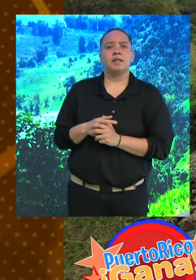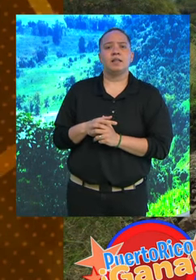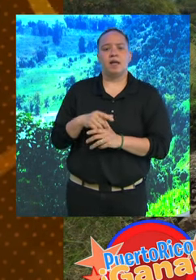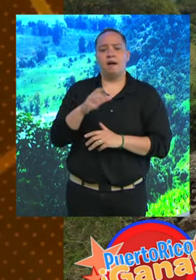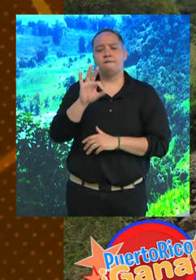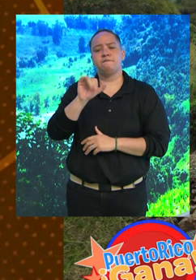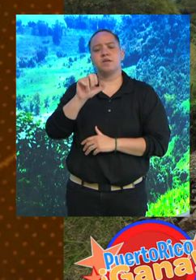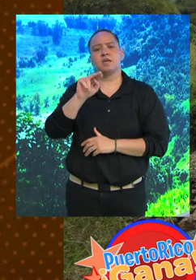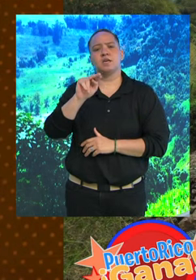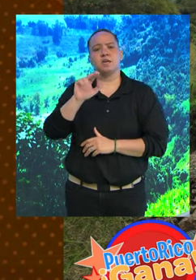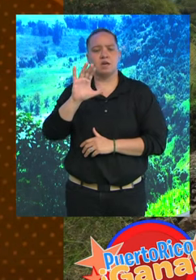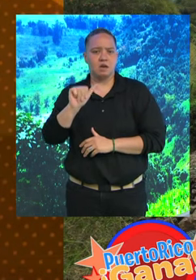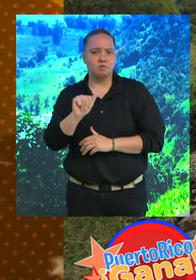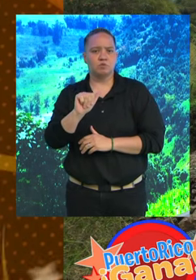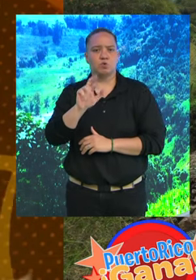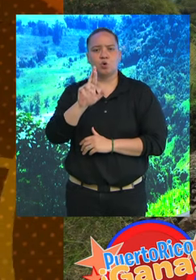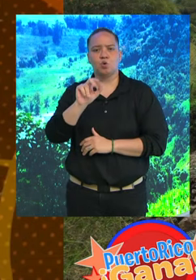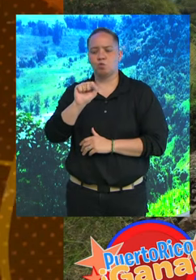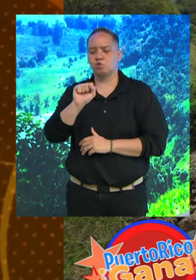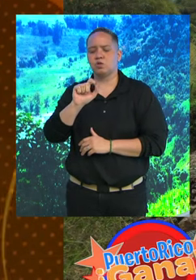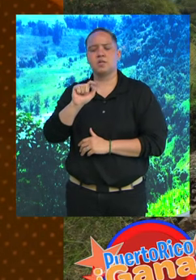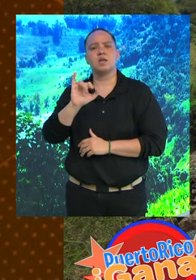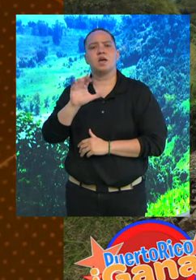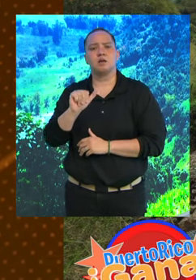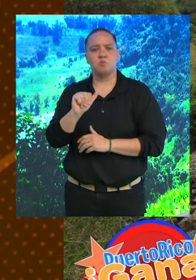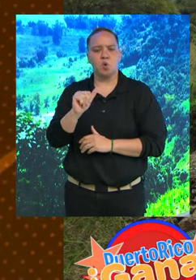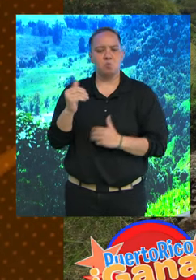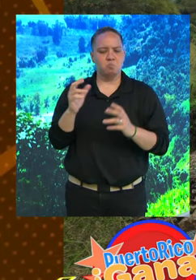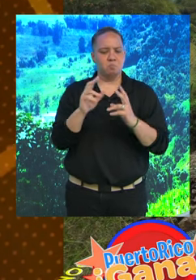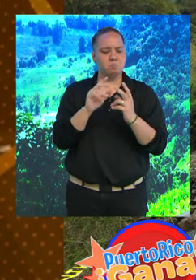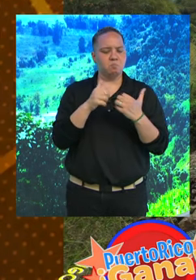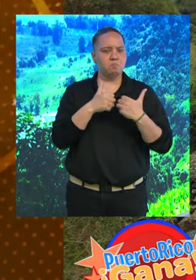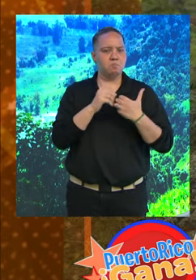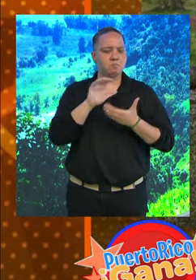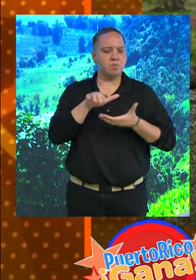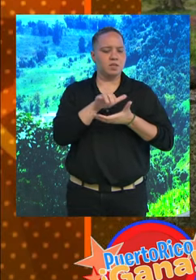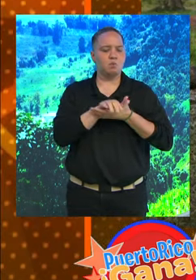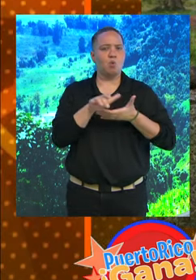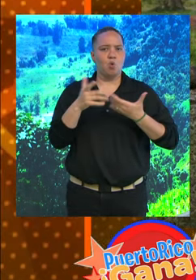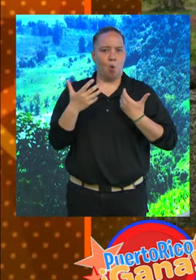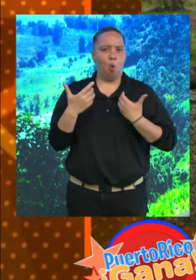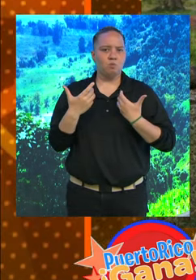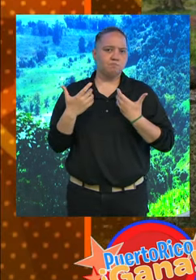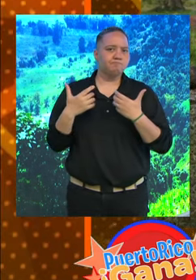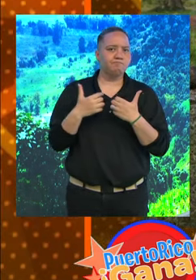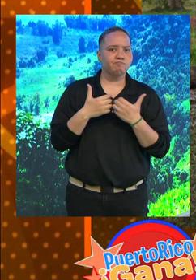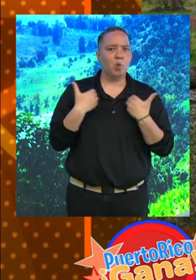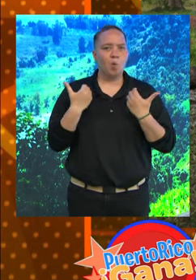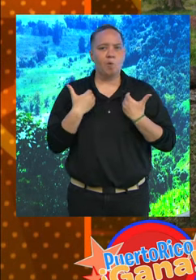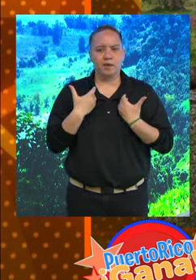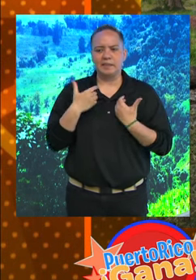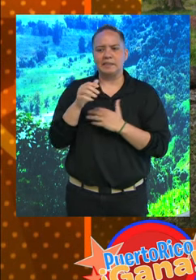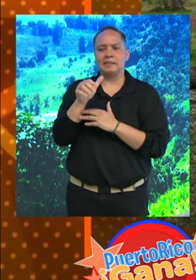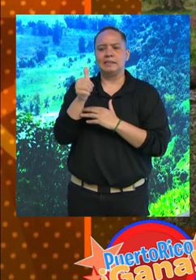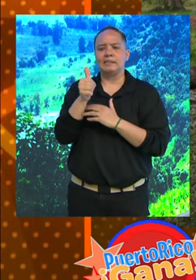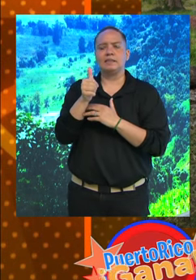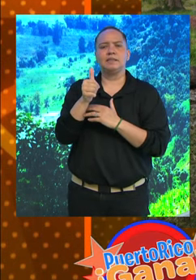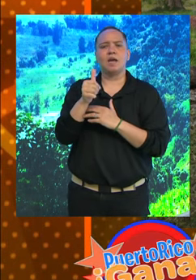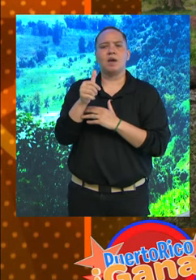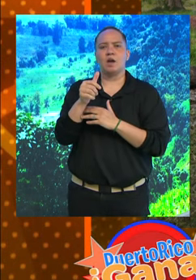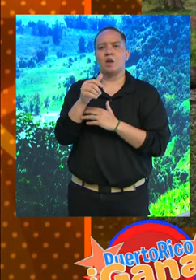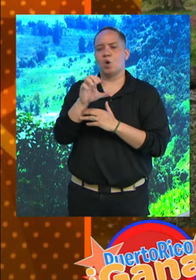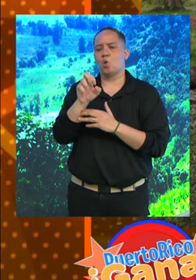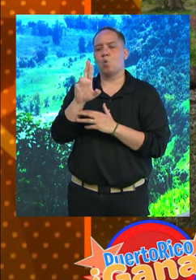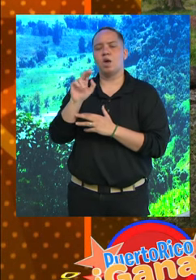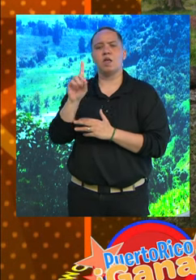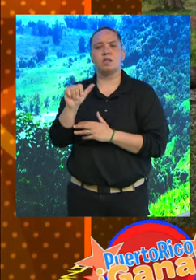Los dueños son un matrimonio joven. Son aproximadamente 10 cuerdas de terreno. Le pasan dos quebradas